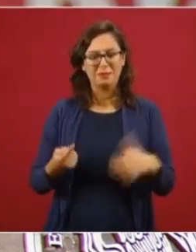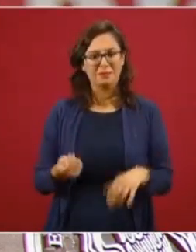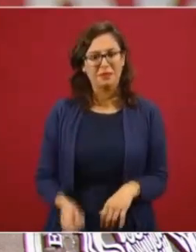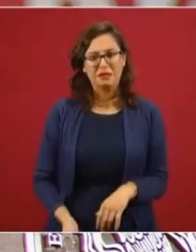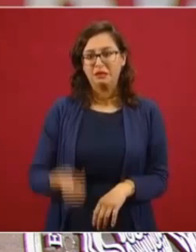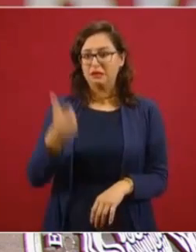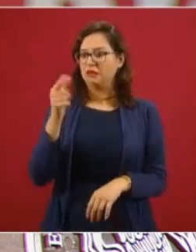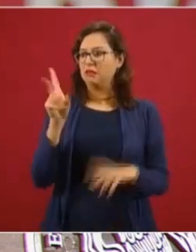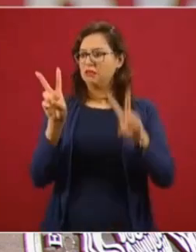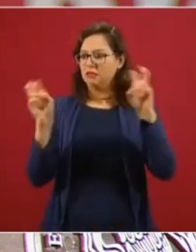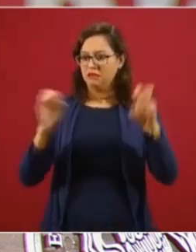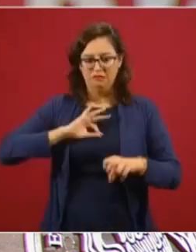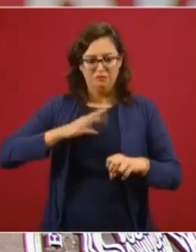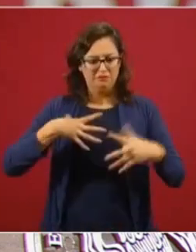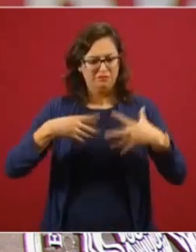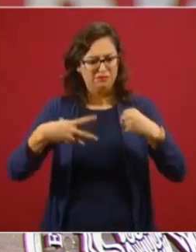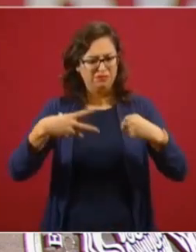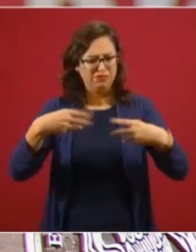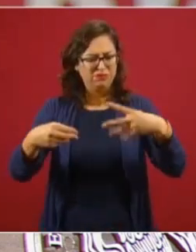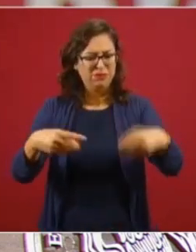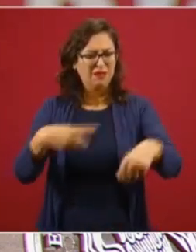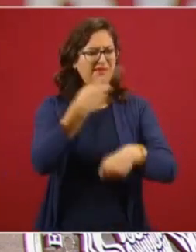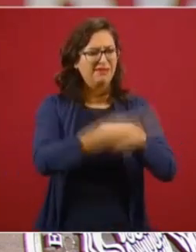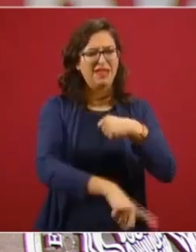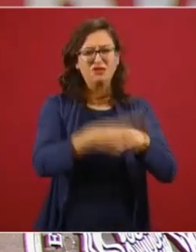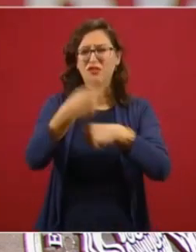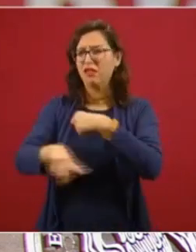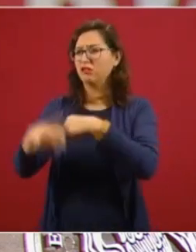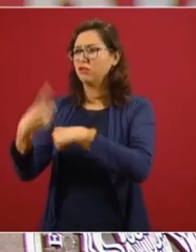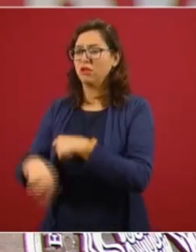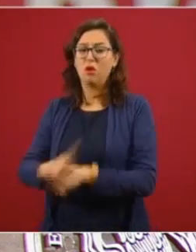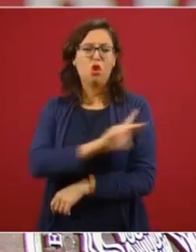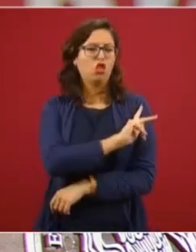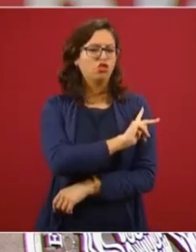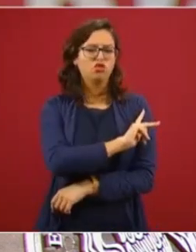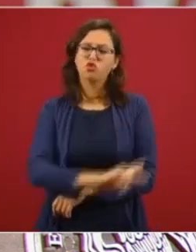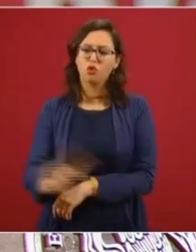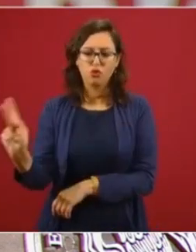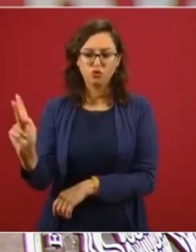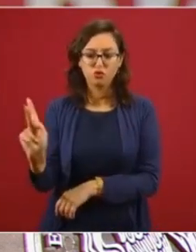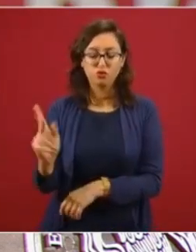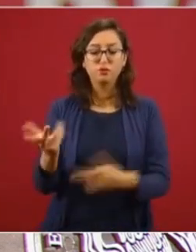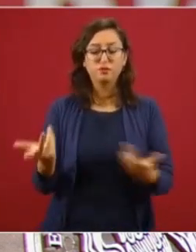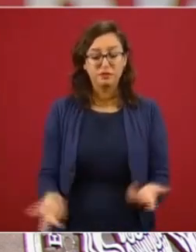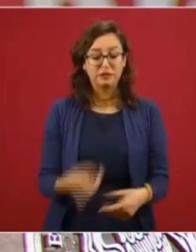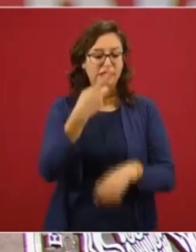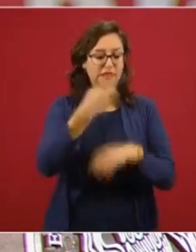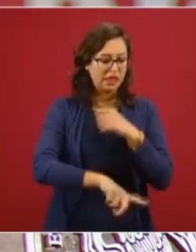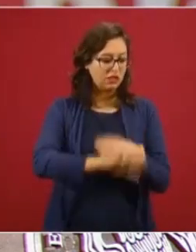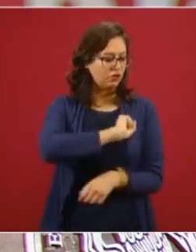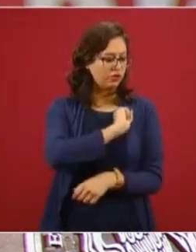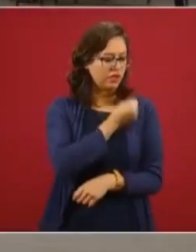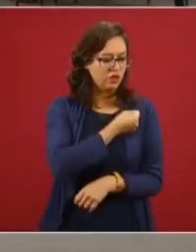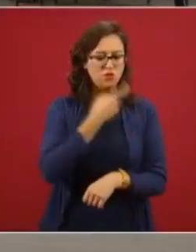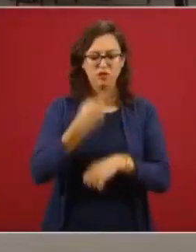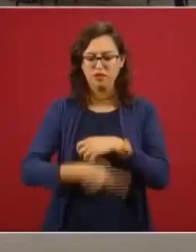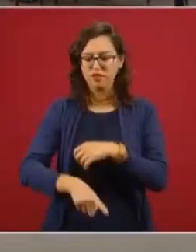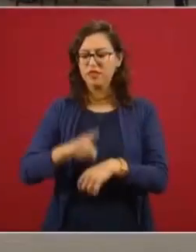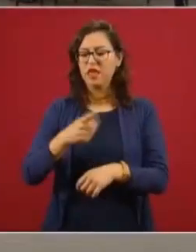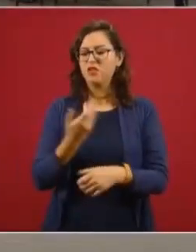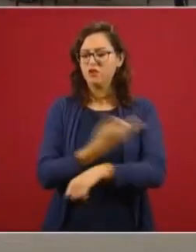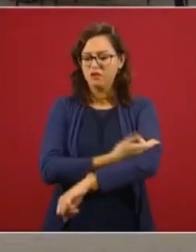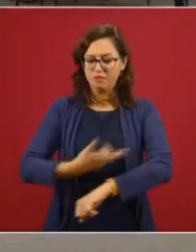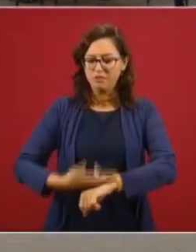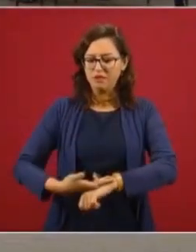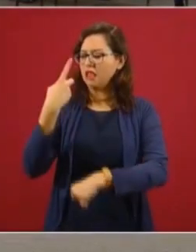ha afectado a todos de diferentes maneras, pero sin duda a todos. En una afectación de salud, de familiares, de amigos